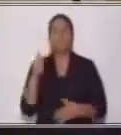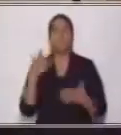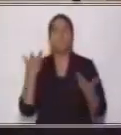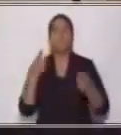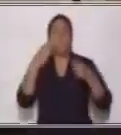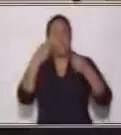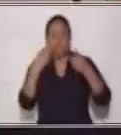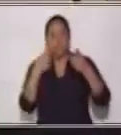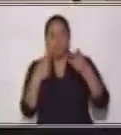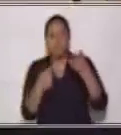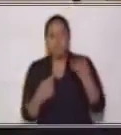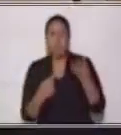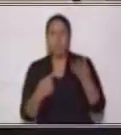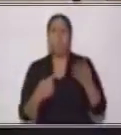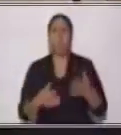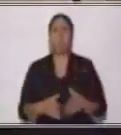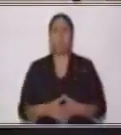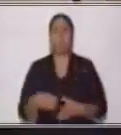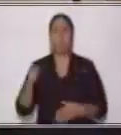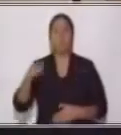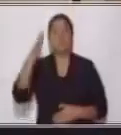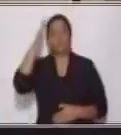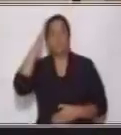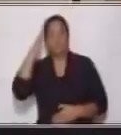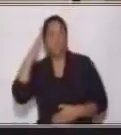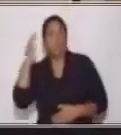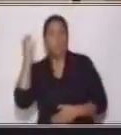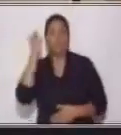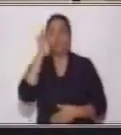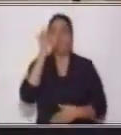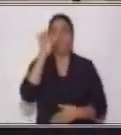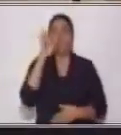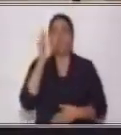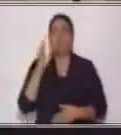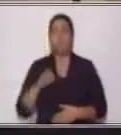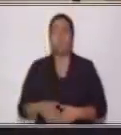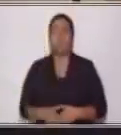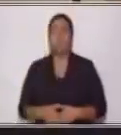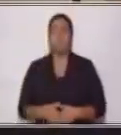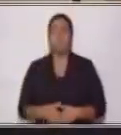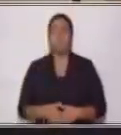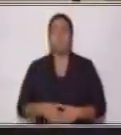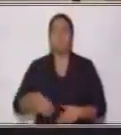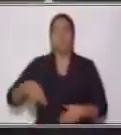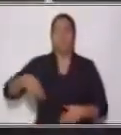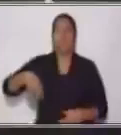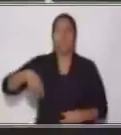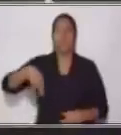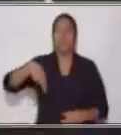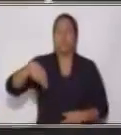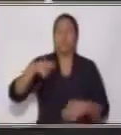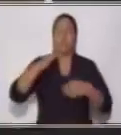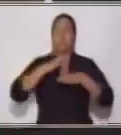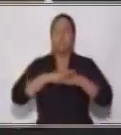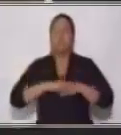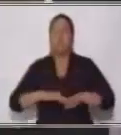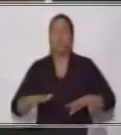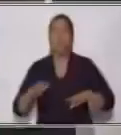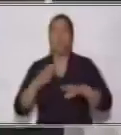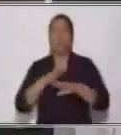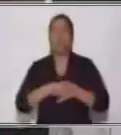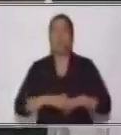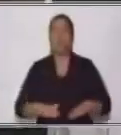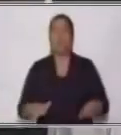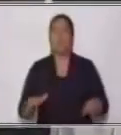pelo es blanco. A veces usan lentes. Caminan despacio. Vamos a ver.